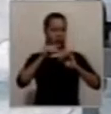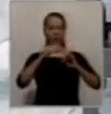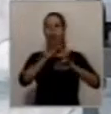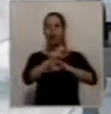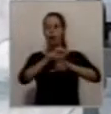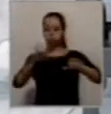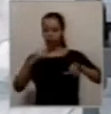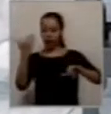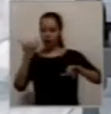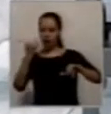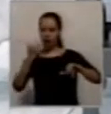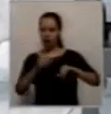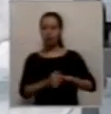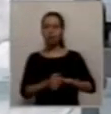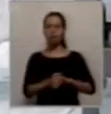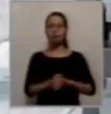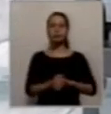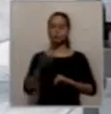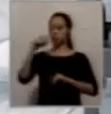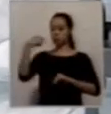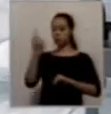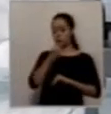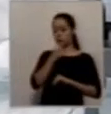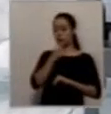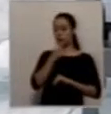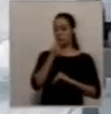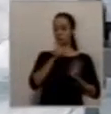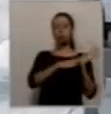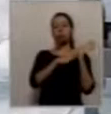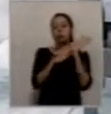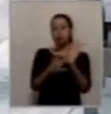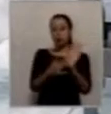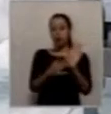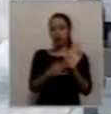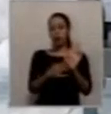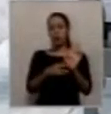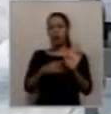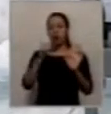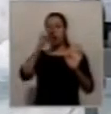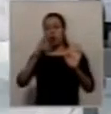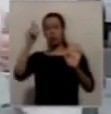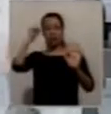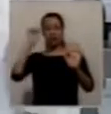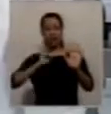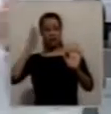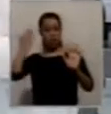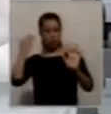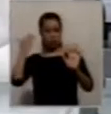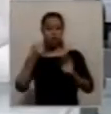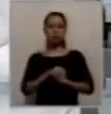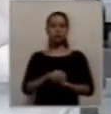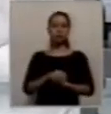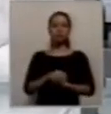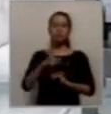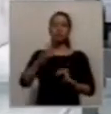esto es parte, por eso te daba el ejemplo que esto lo presentamos en el 2010 y cómo se podía financiar, 2010, cuando yo a la otra vez